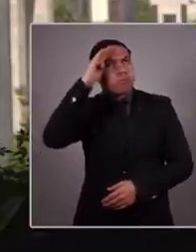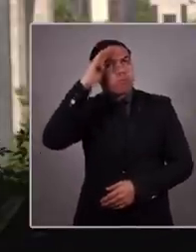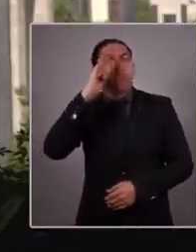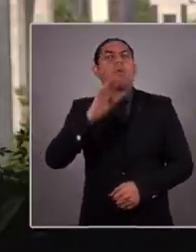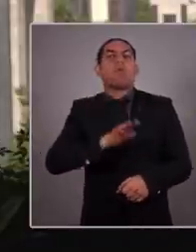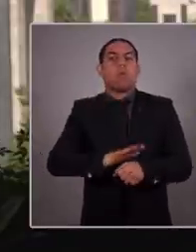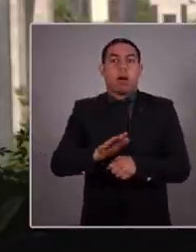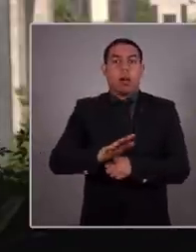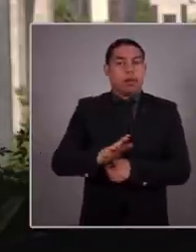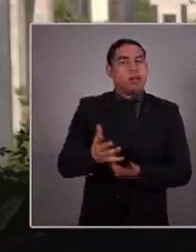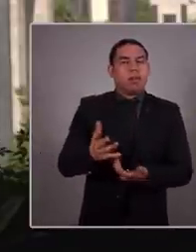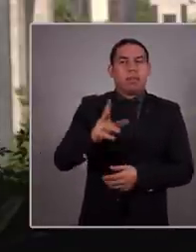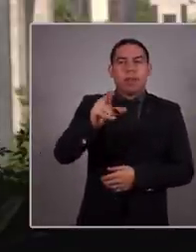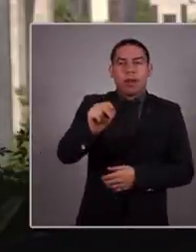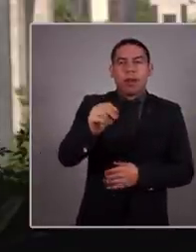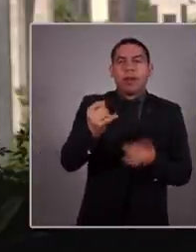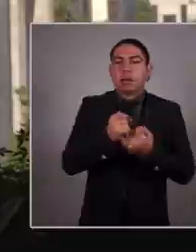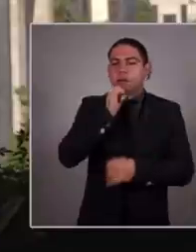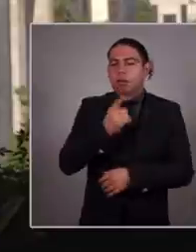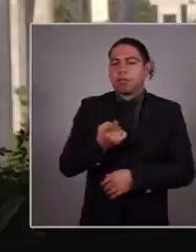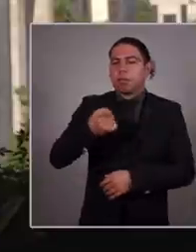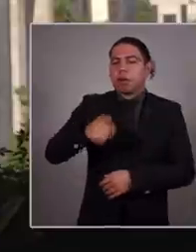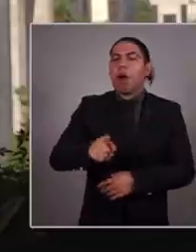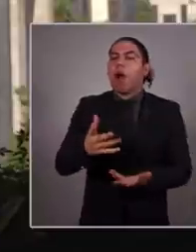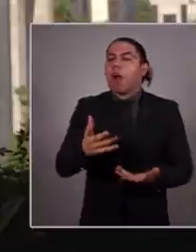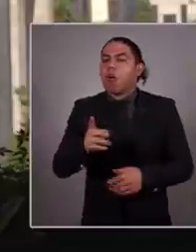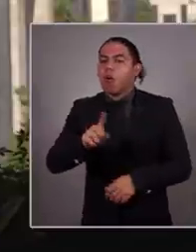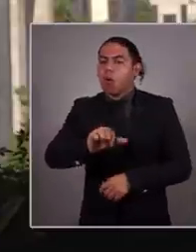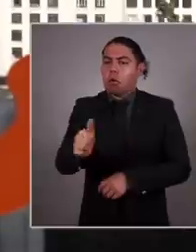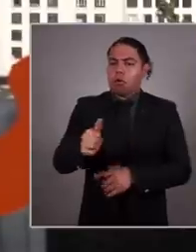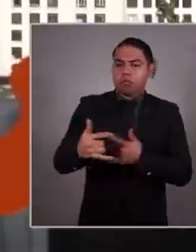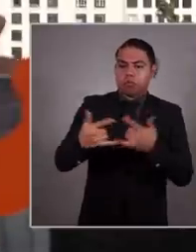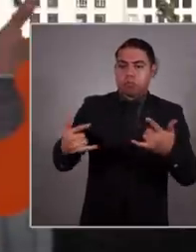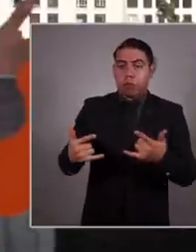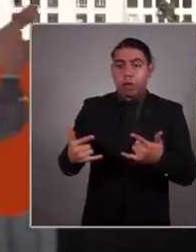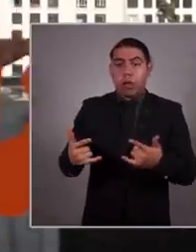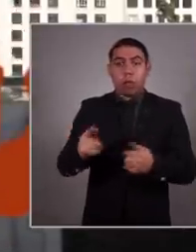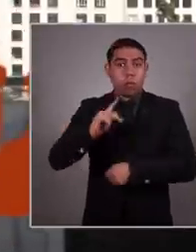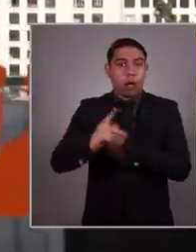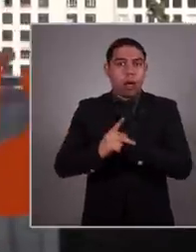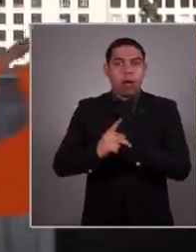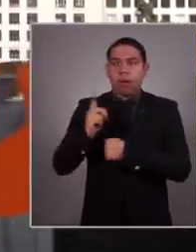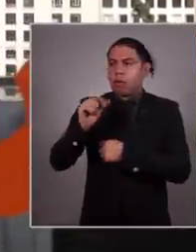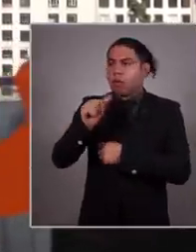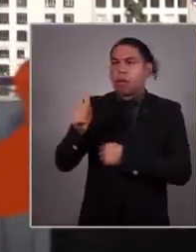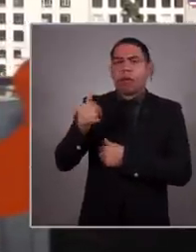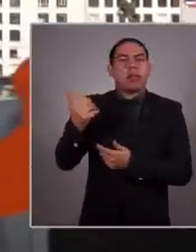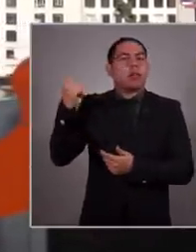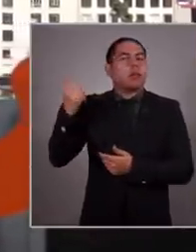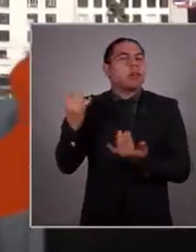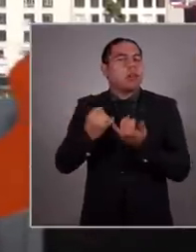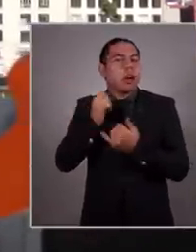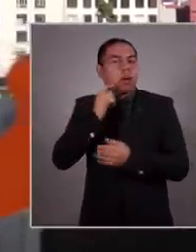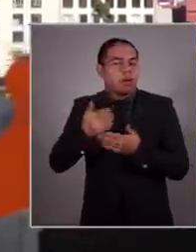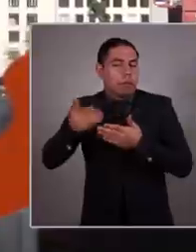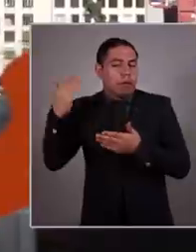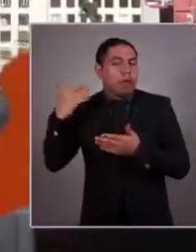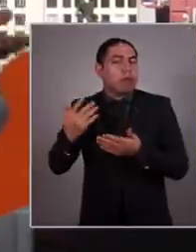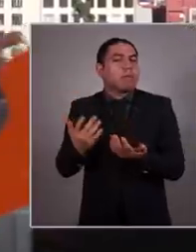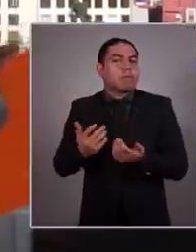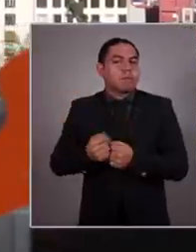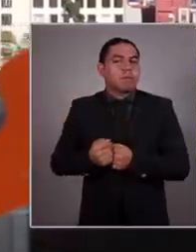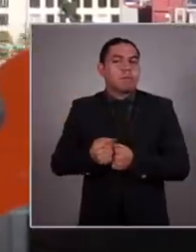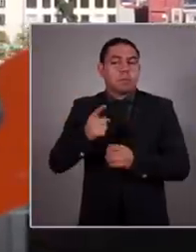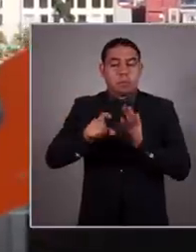Y no, no se trata de la declaratoria de una nueva etapa de la historia del país, como algunos intentaron hacerlo con un eslogan de campaña y hoy lo